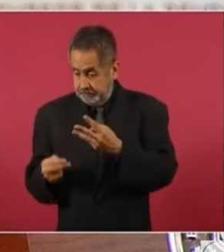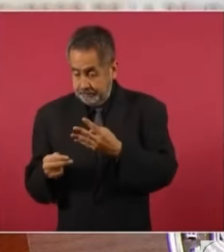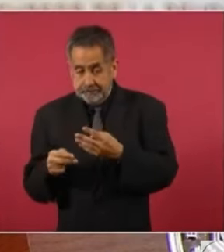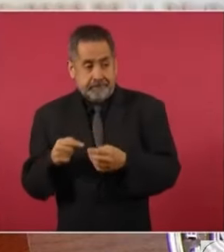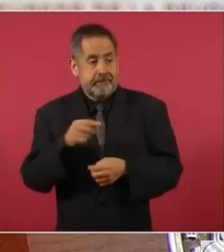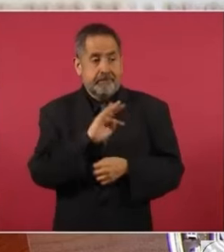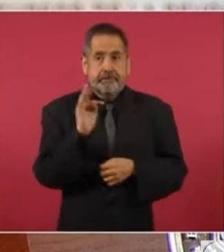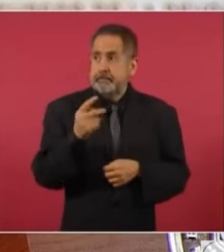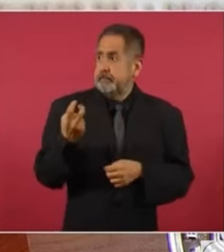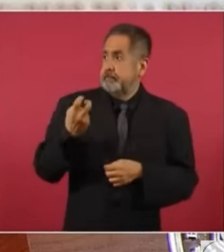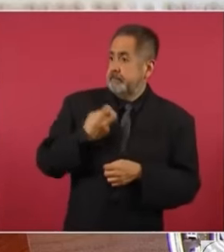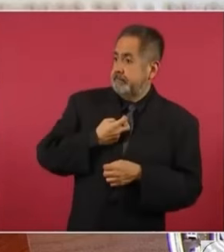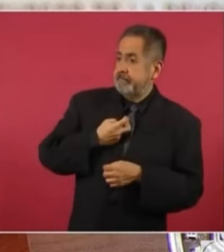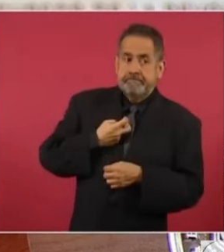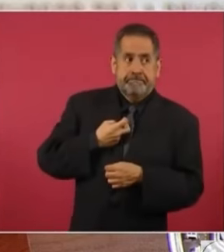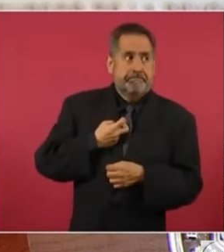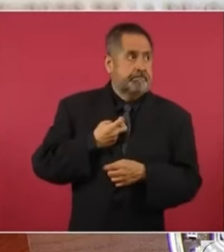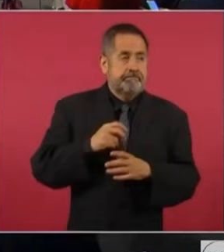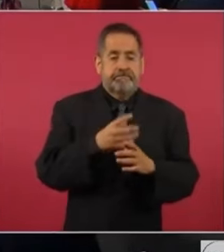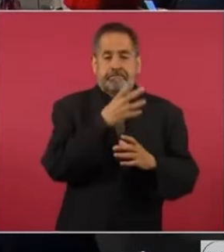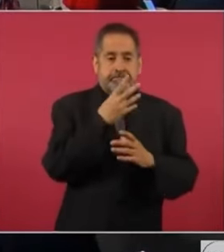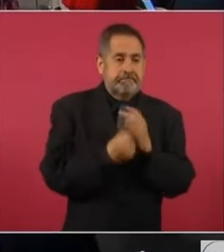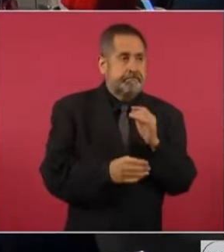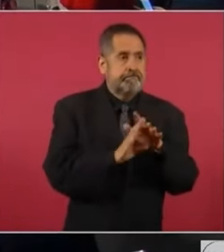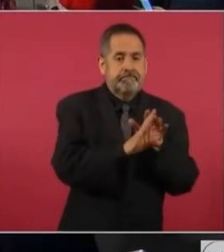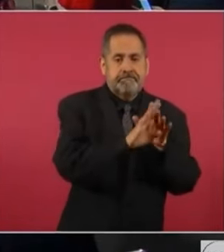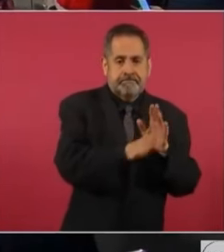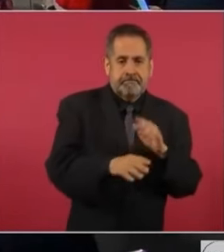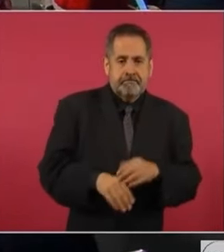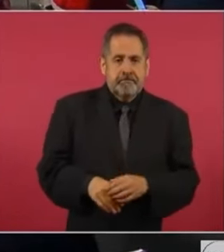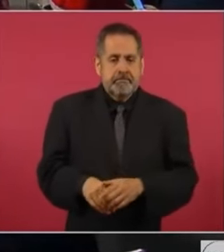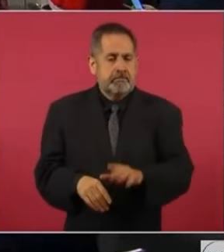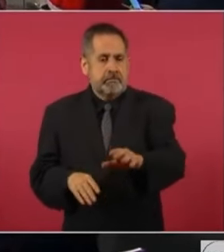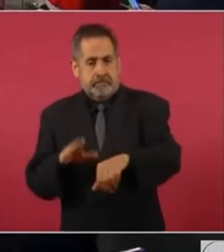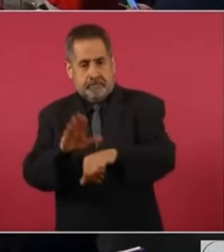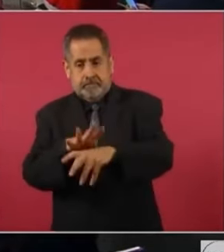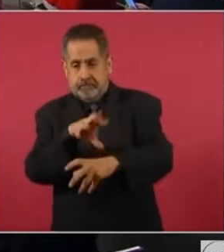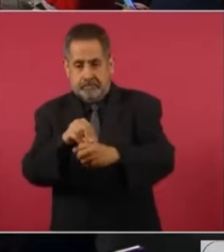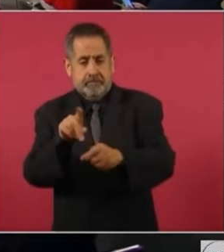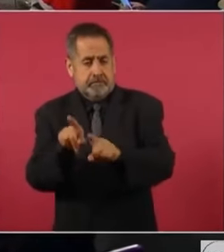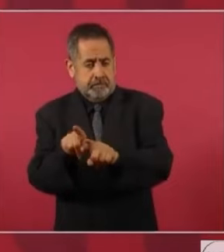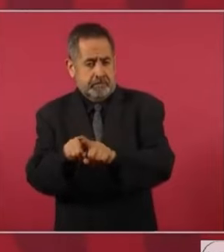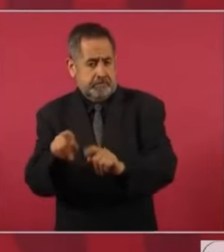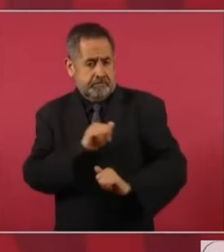en el informe, incluidos los militares.